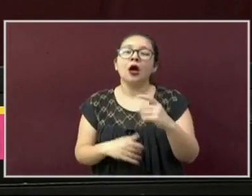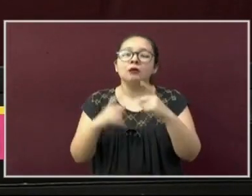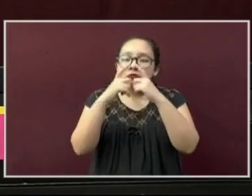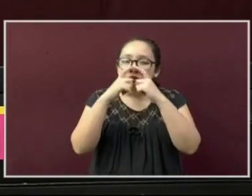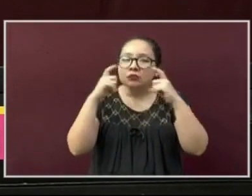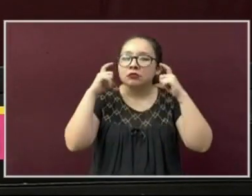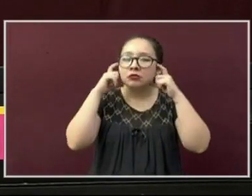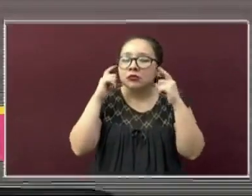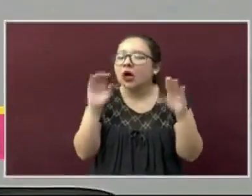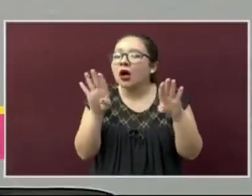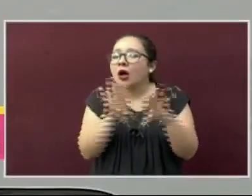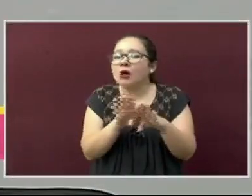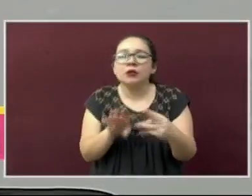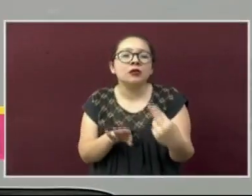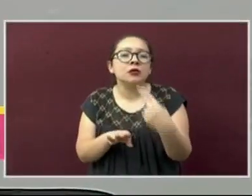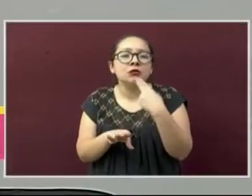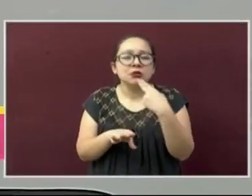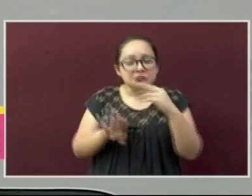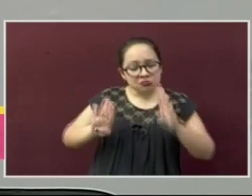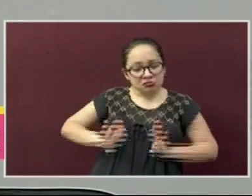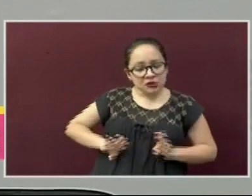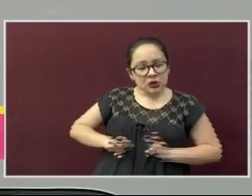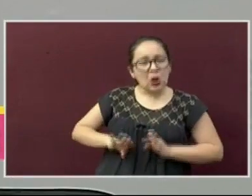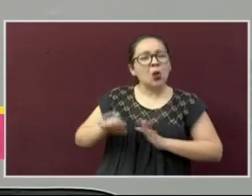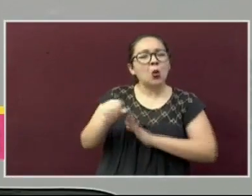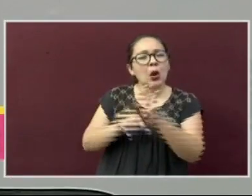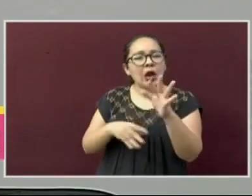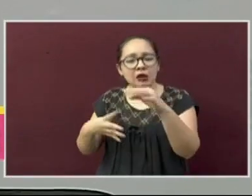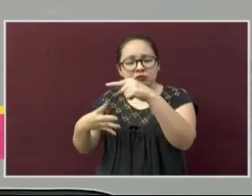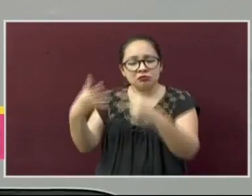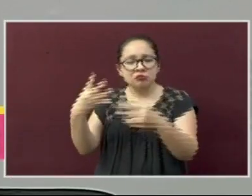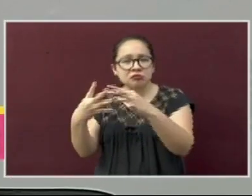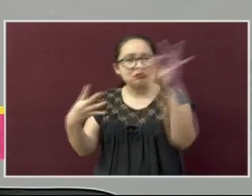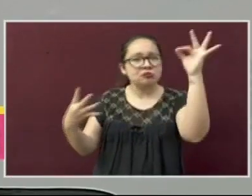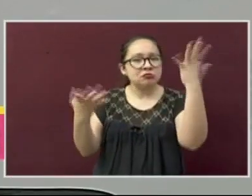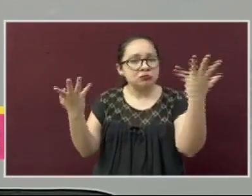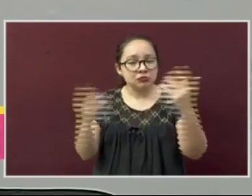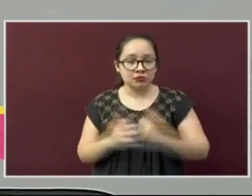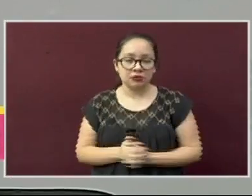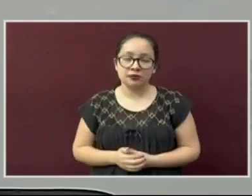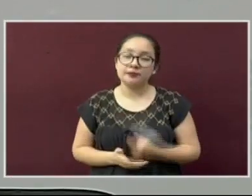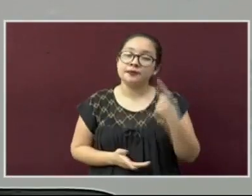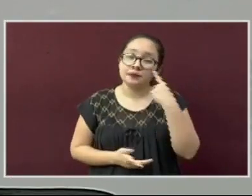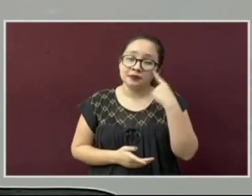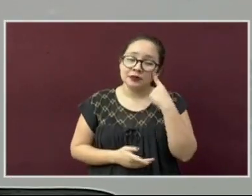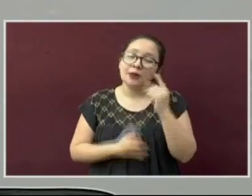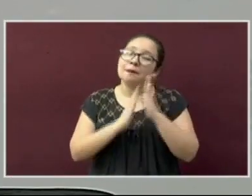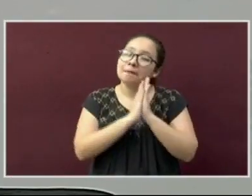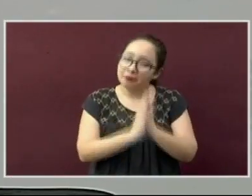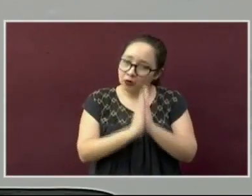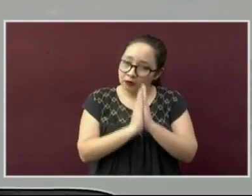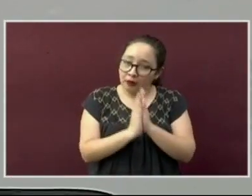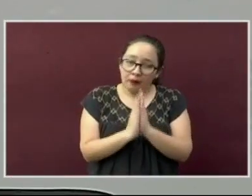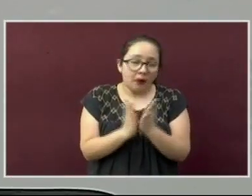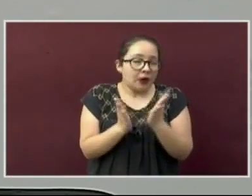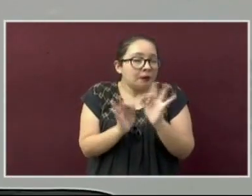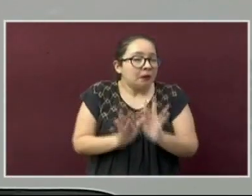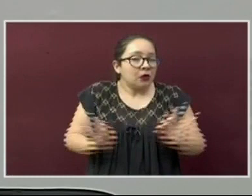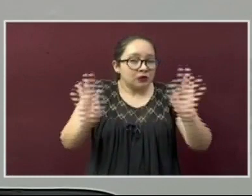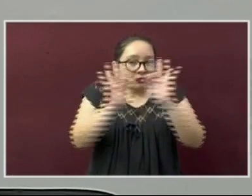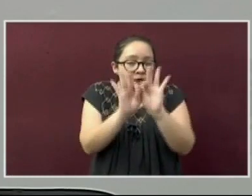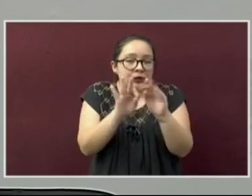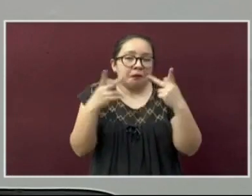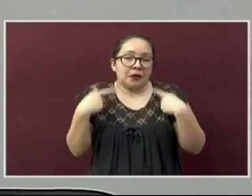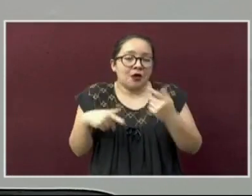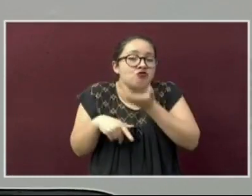cubrebocas y cuáles podemos utilizar? Antes que nada hagamos el uso del cubrebocas parte normal de la interacción con